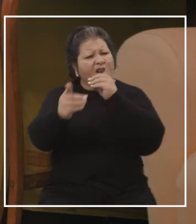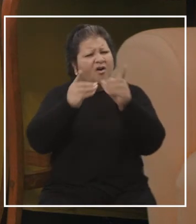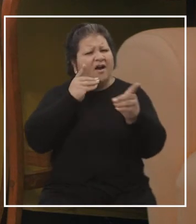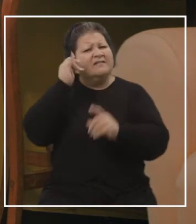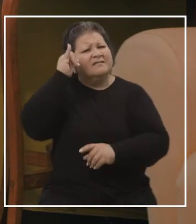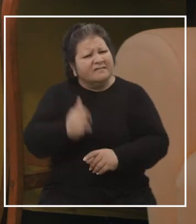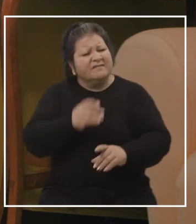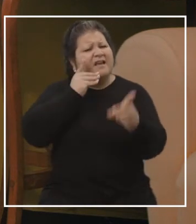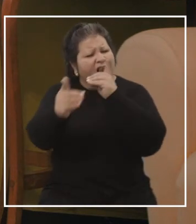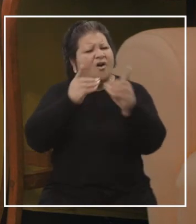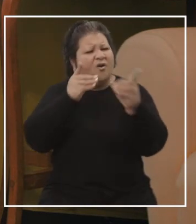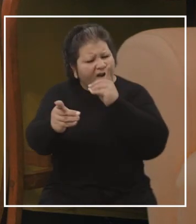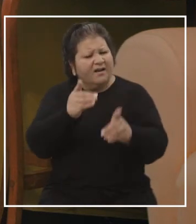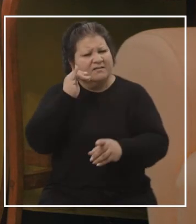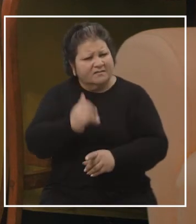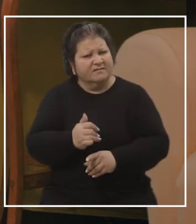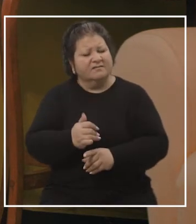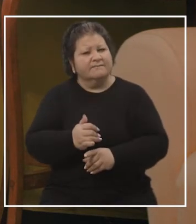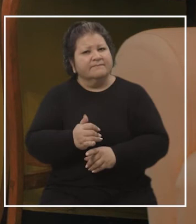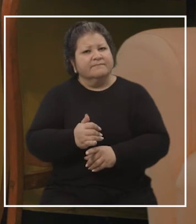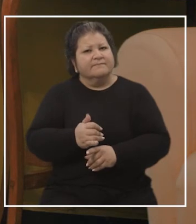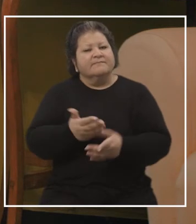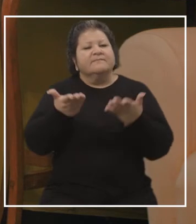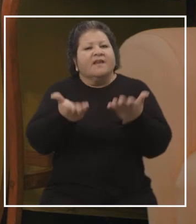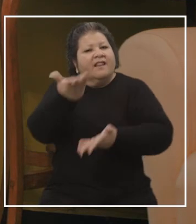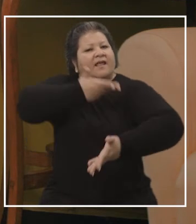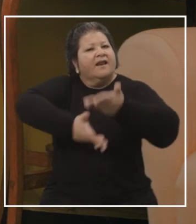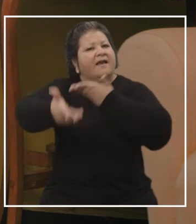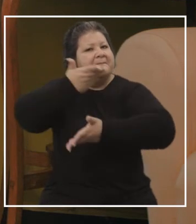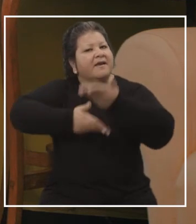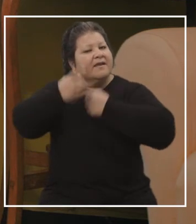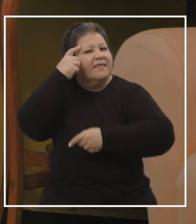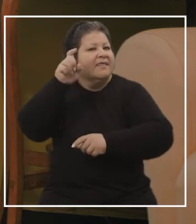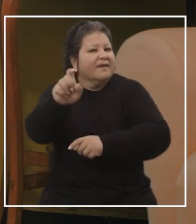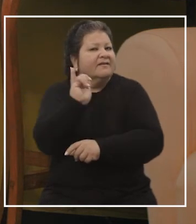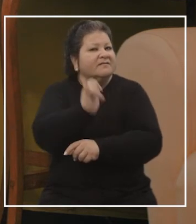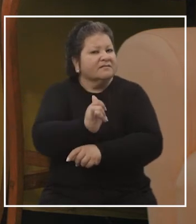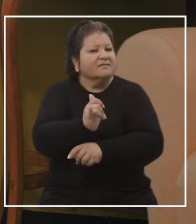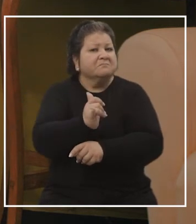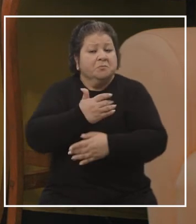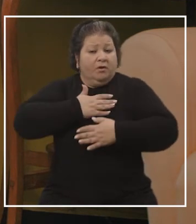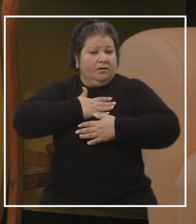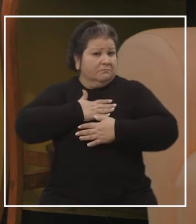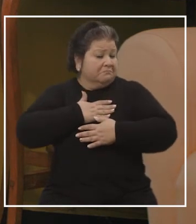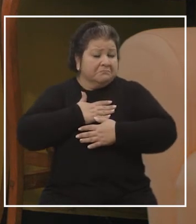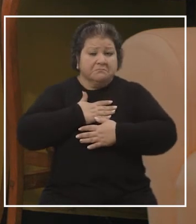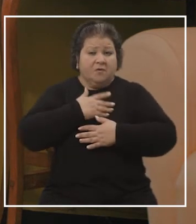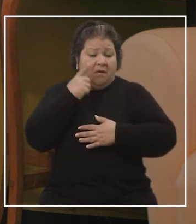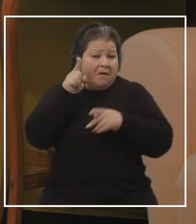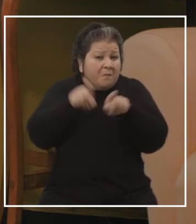dialogar, hay que dialogar, hay que intercambiar ideas, porque yo no sea